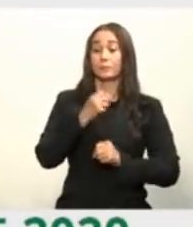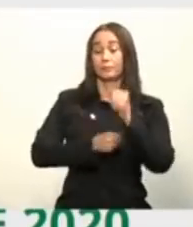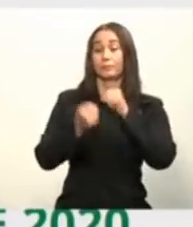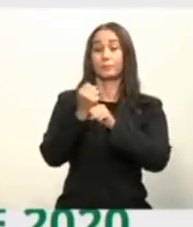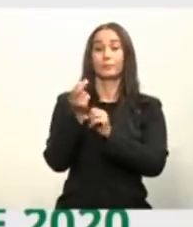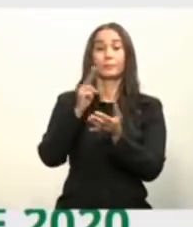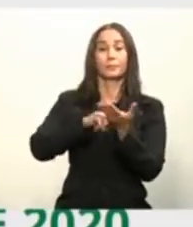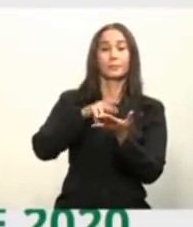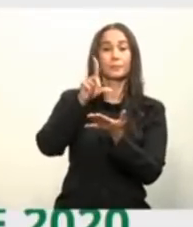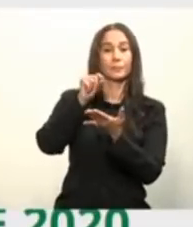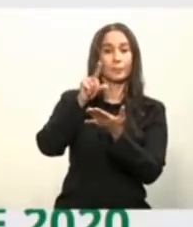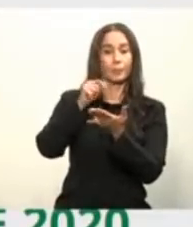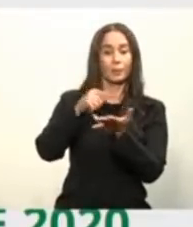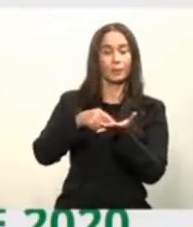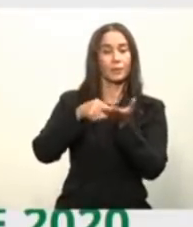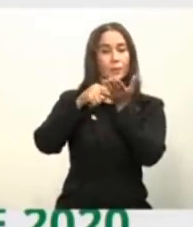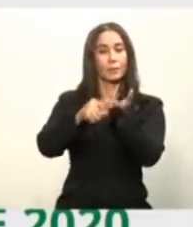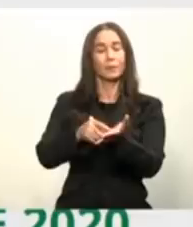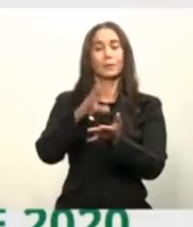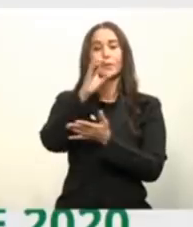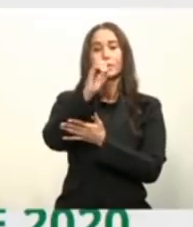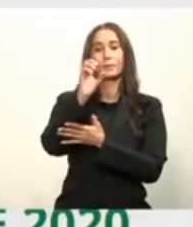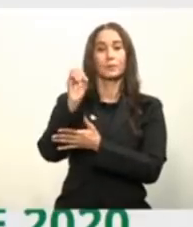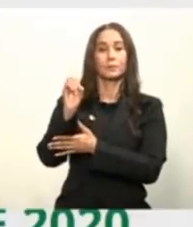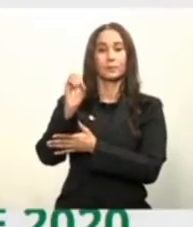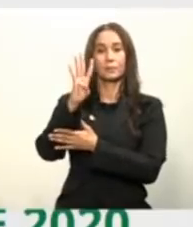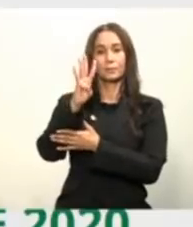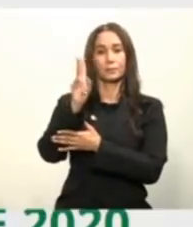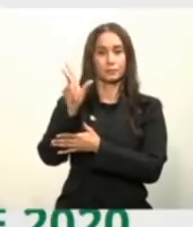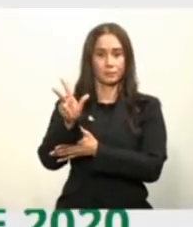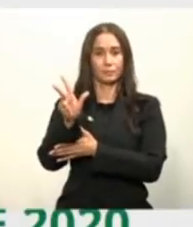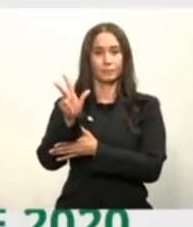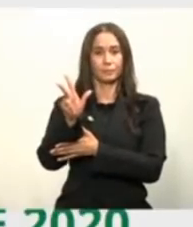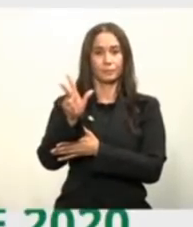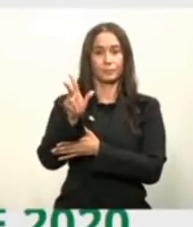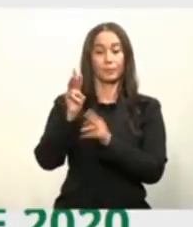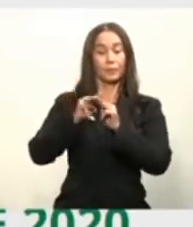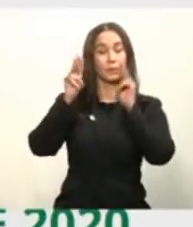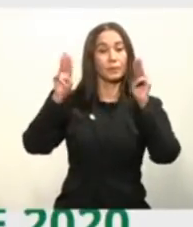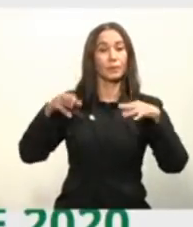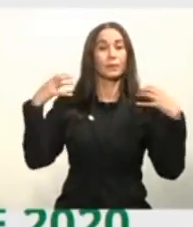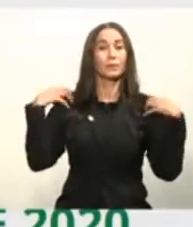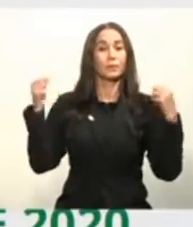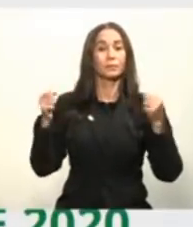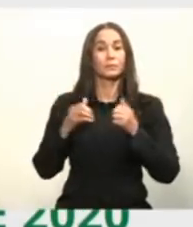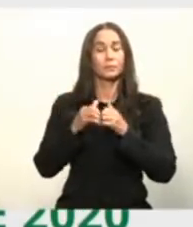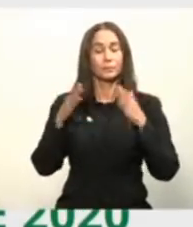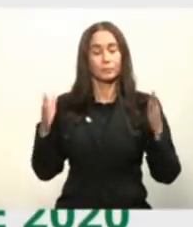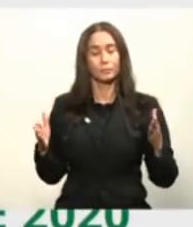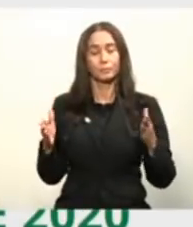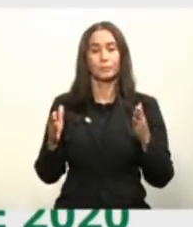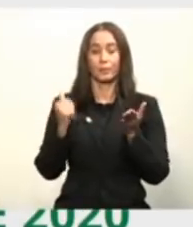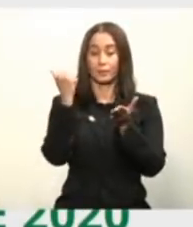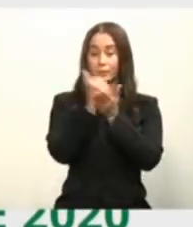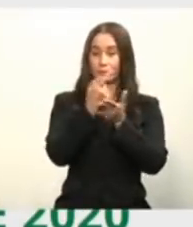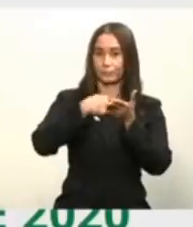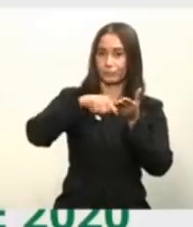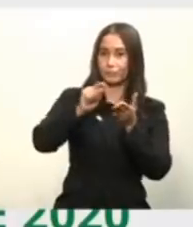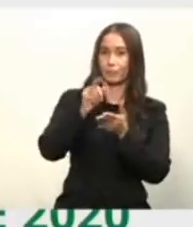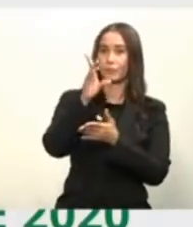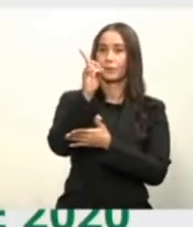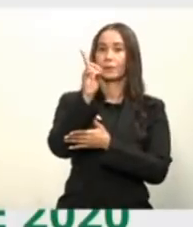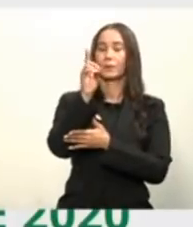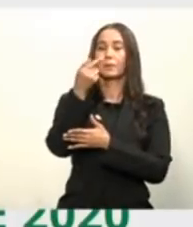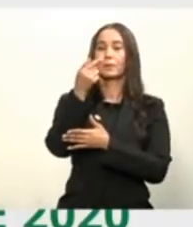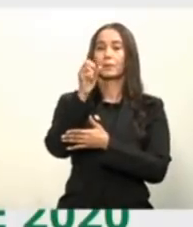emitimos la resolución número 00053 del Ministerio de Salud Pública, que autoriza a la Dijemaps